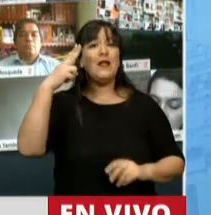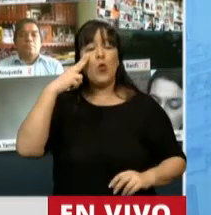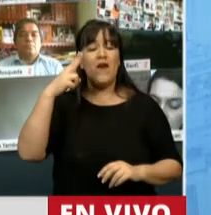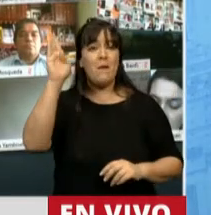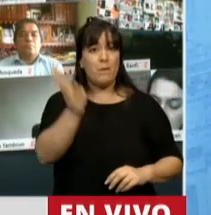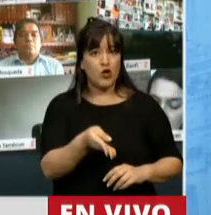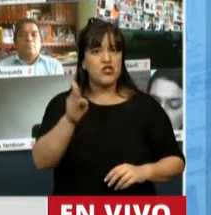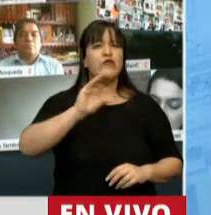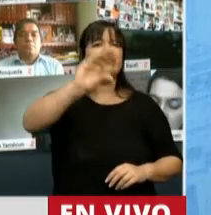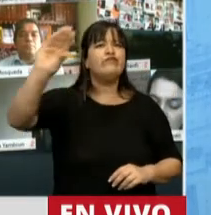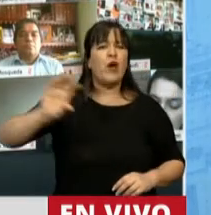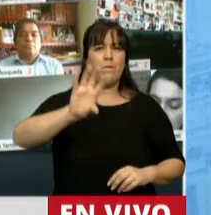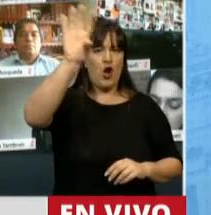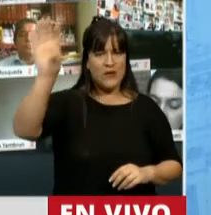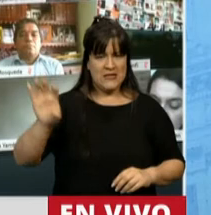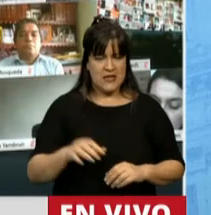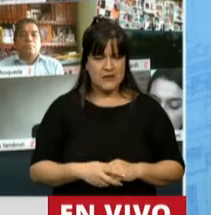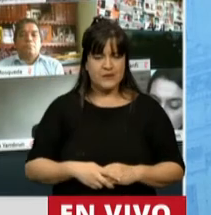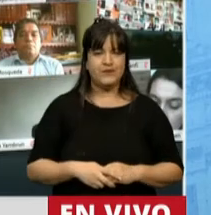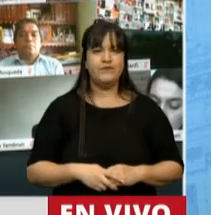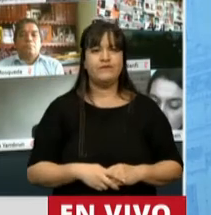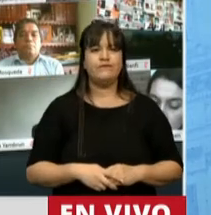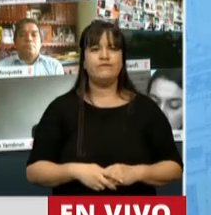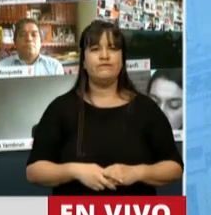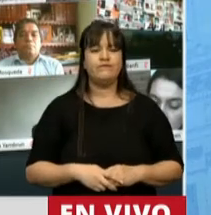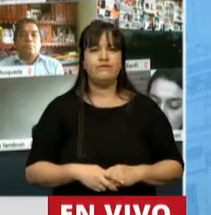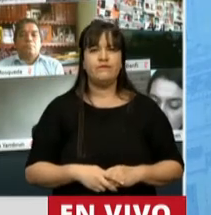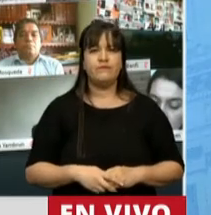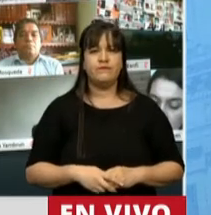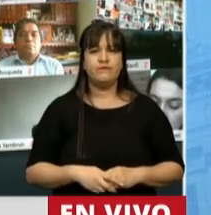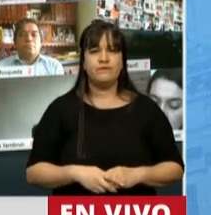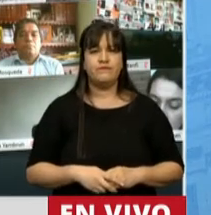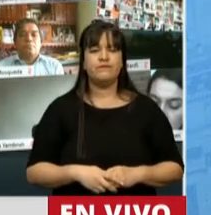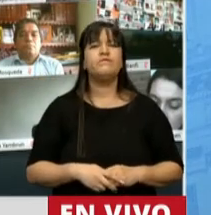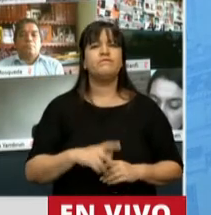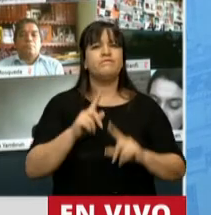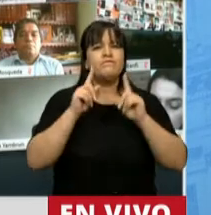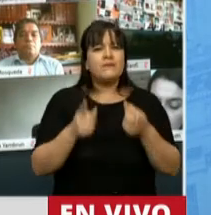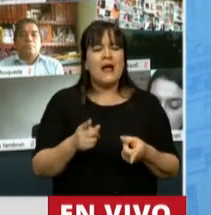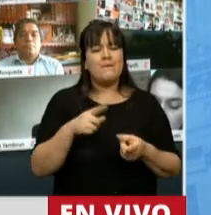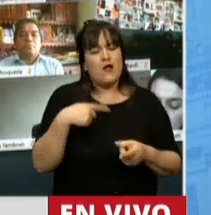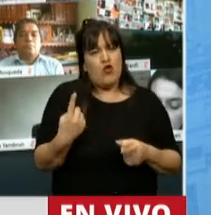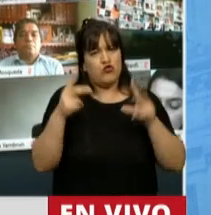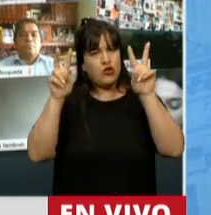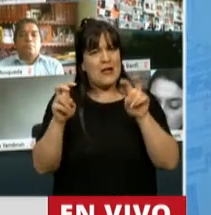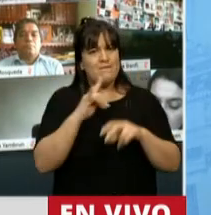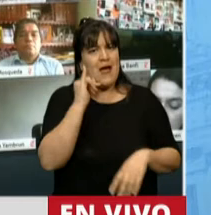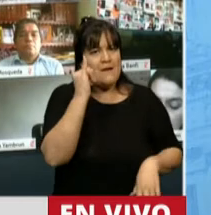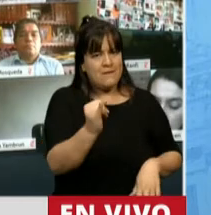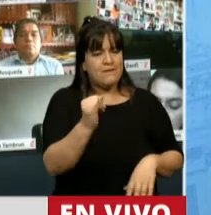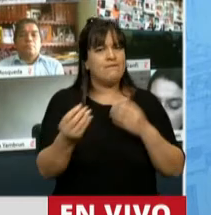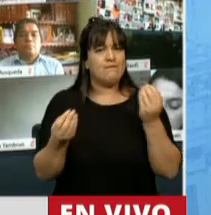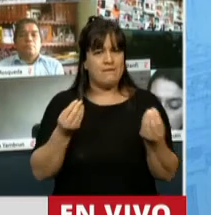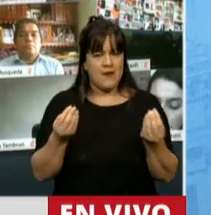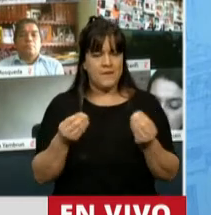para las provincias. La segunda cuestión que también advertimos, señor Presidente, es que,